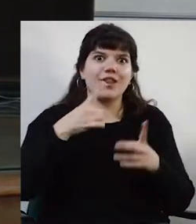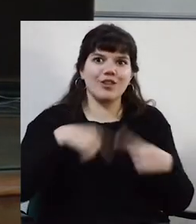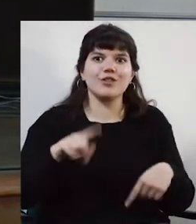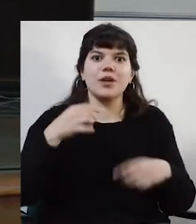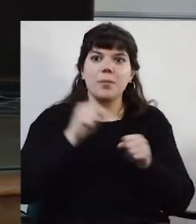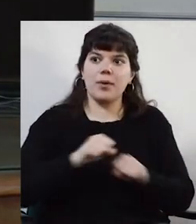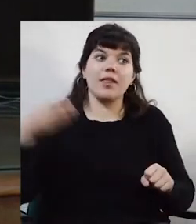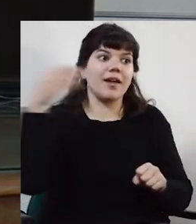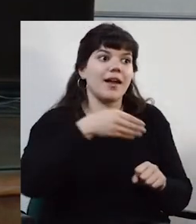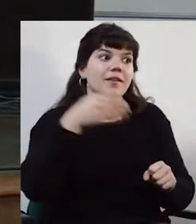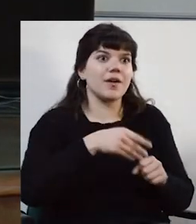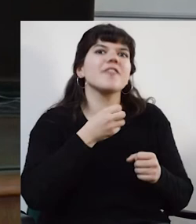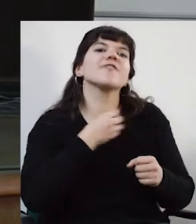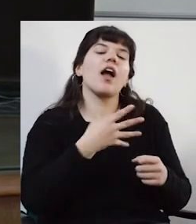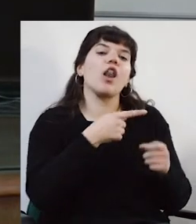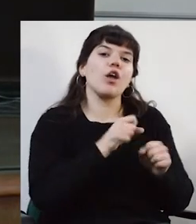o estar en una red tenga información.